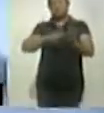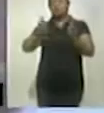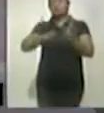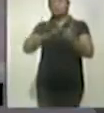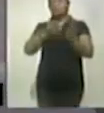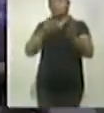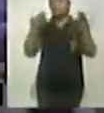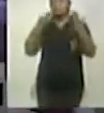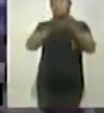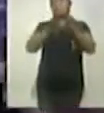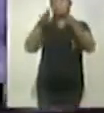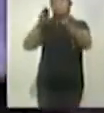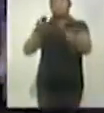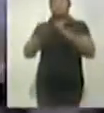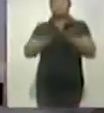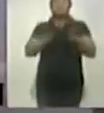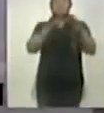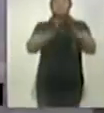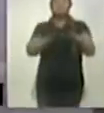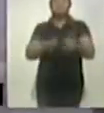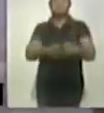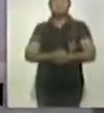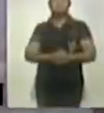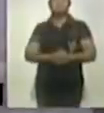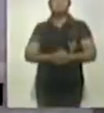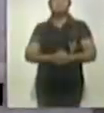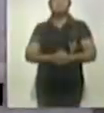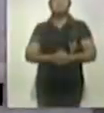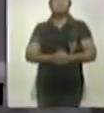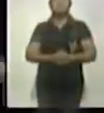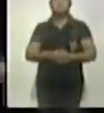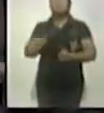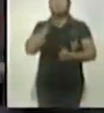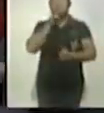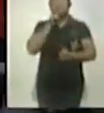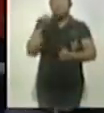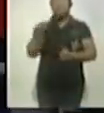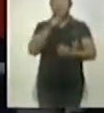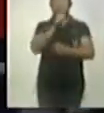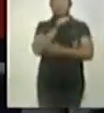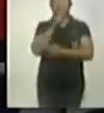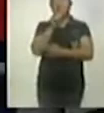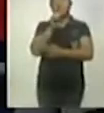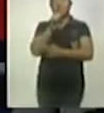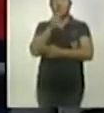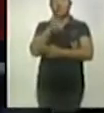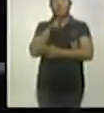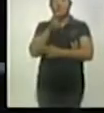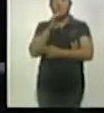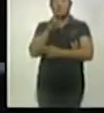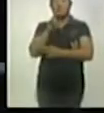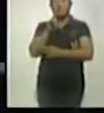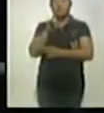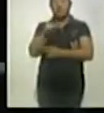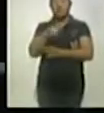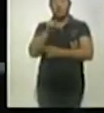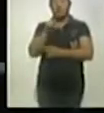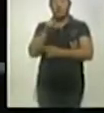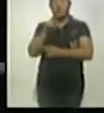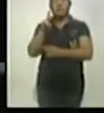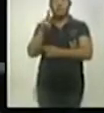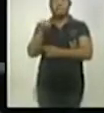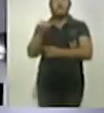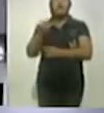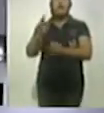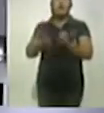El gobierno de Honduras dio marcha atrás con la reapertura de negocios en Tegucigalpa y cerró nuevamente la ciudad debido al aumento de casos del nuevo